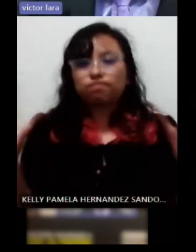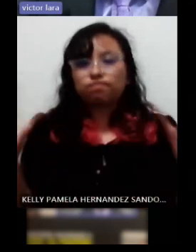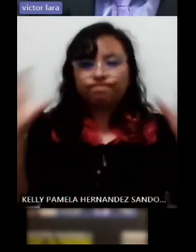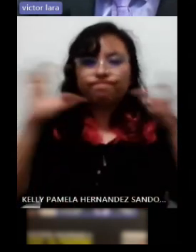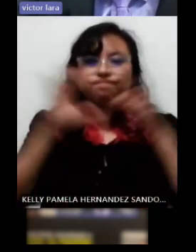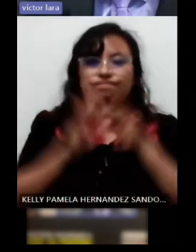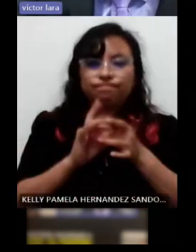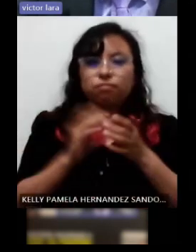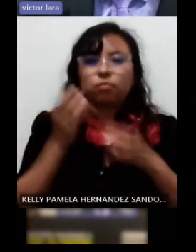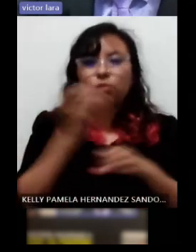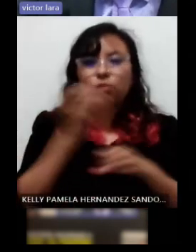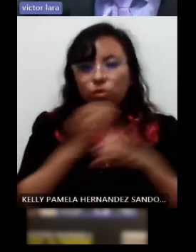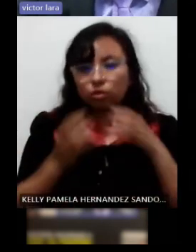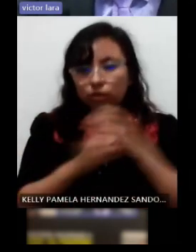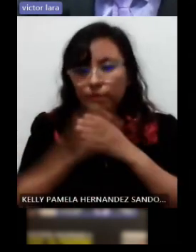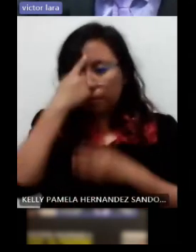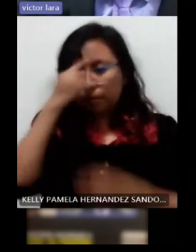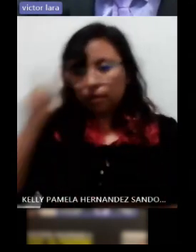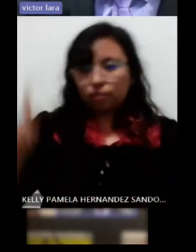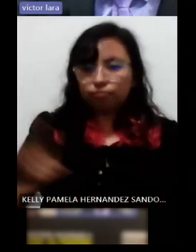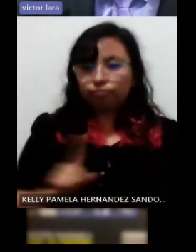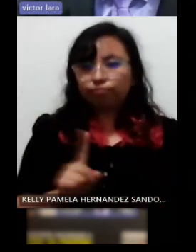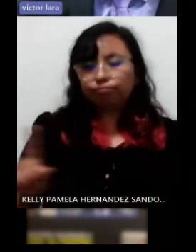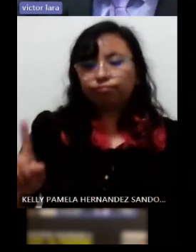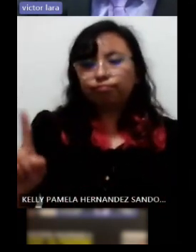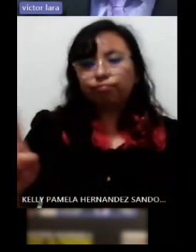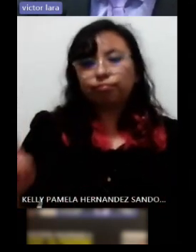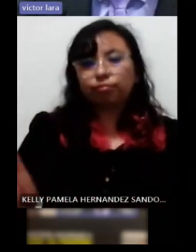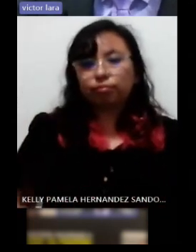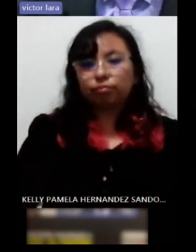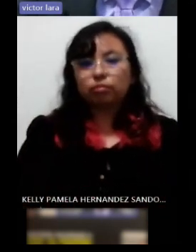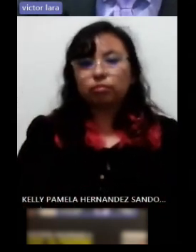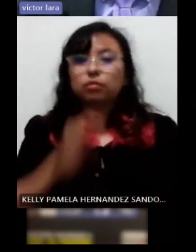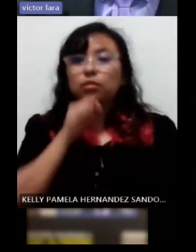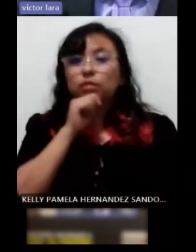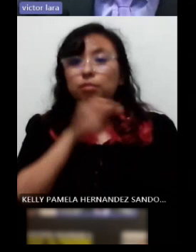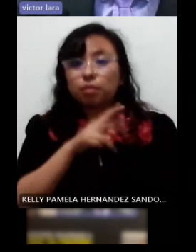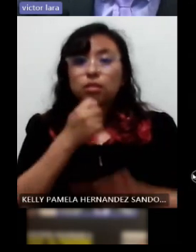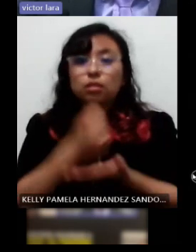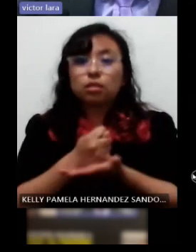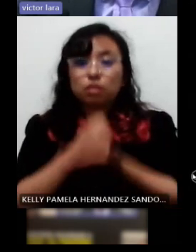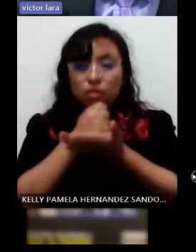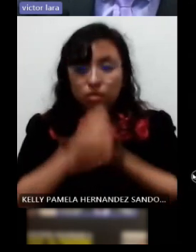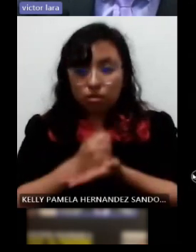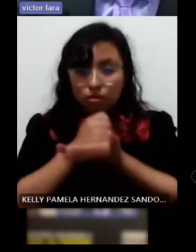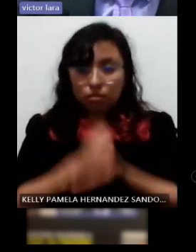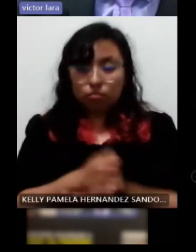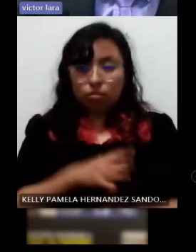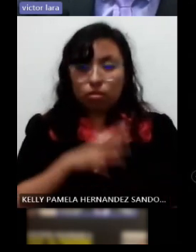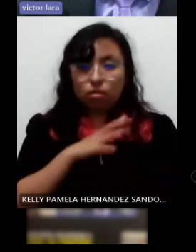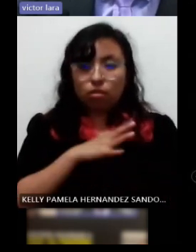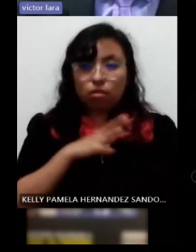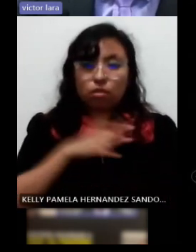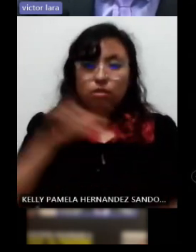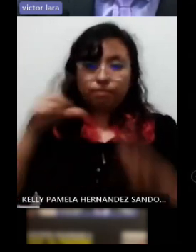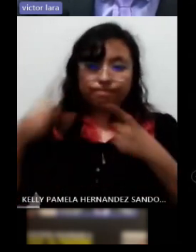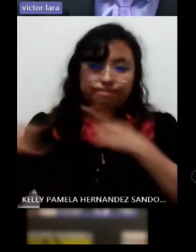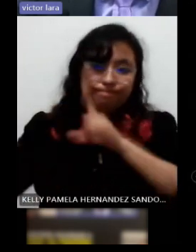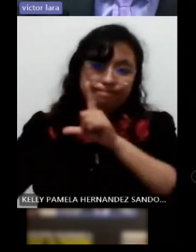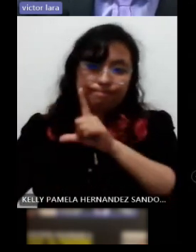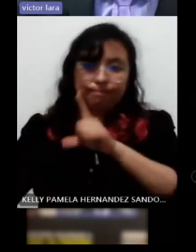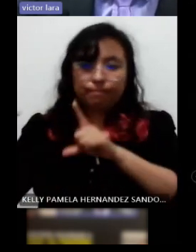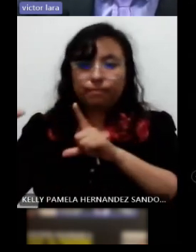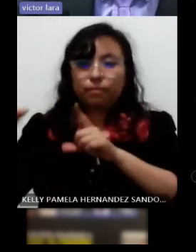para el desplazamiento y bueno en la parte de terapéutica vienen colocados a su lado derecho unos lentes